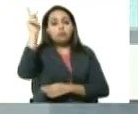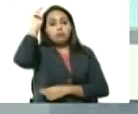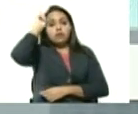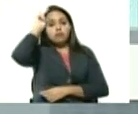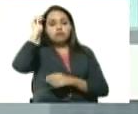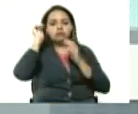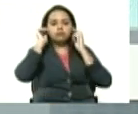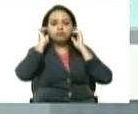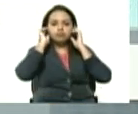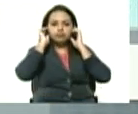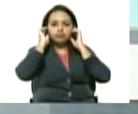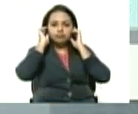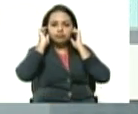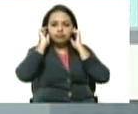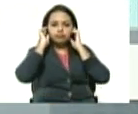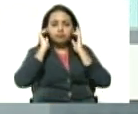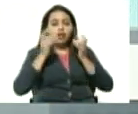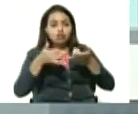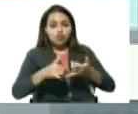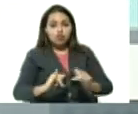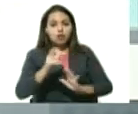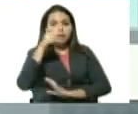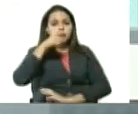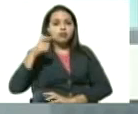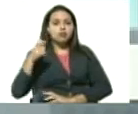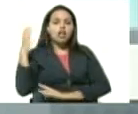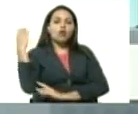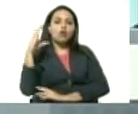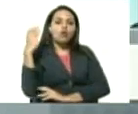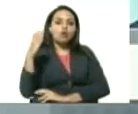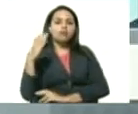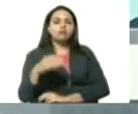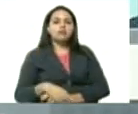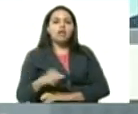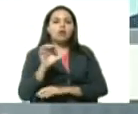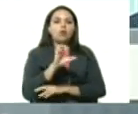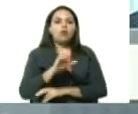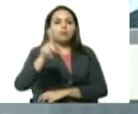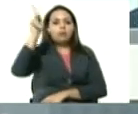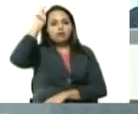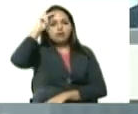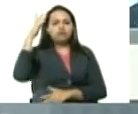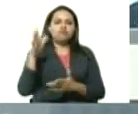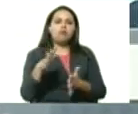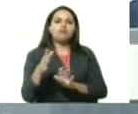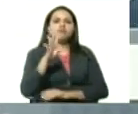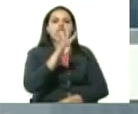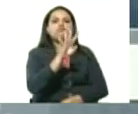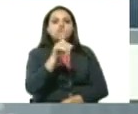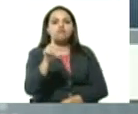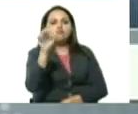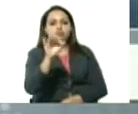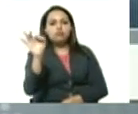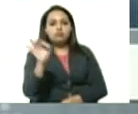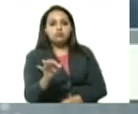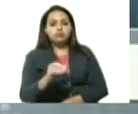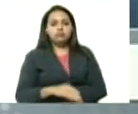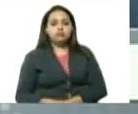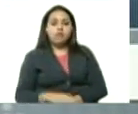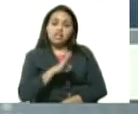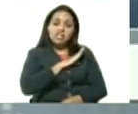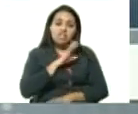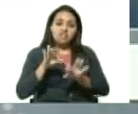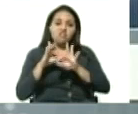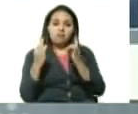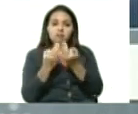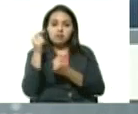son hijos de colombianos de peruanos y ecuatorianos casi 41% y tienen familia allá